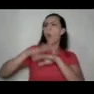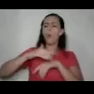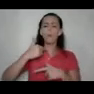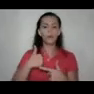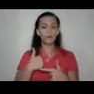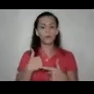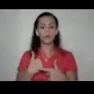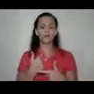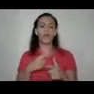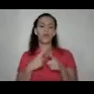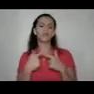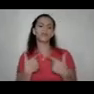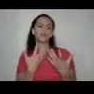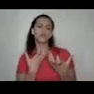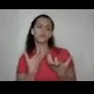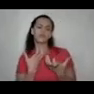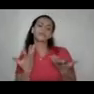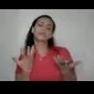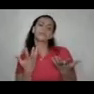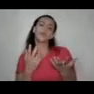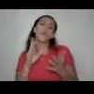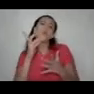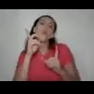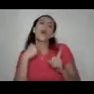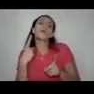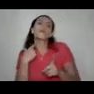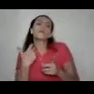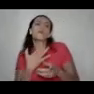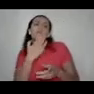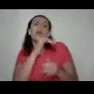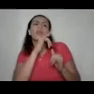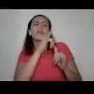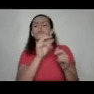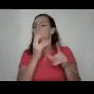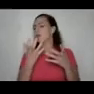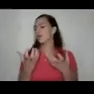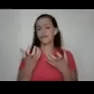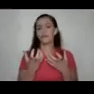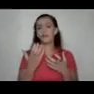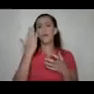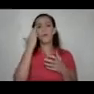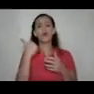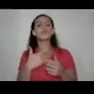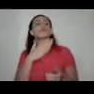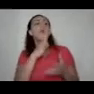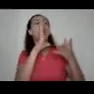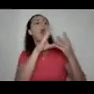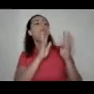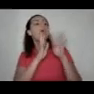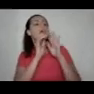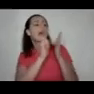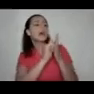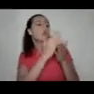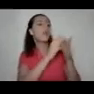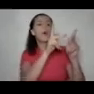con qué ganas, verdad, muy coloquialmente, con qué deseos yo voy a ir a colocar una denuncia, con qué deseos voy a ir a conversar de esto con alguien